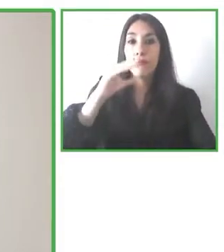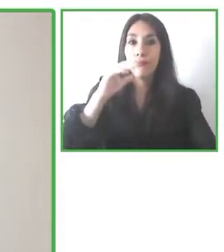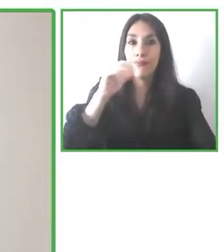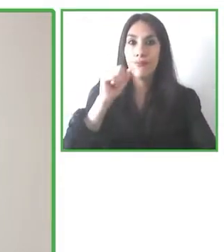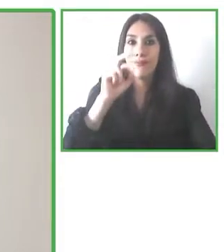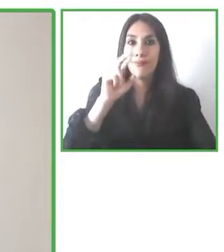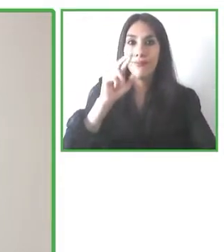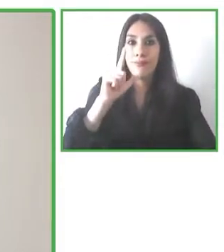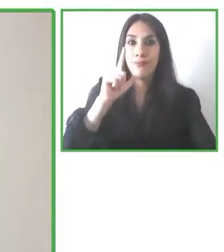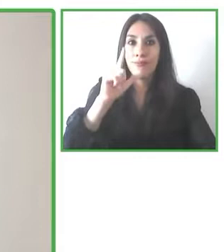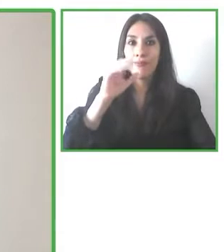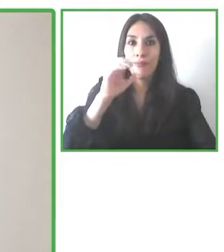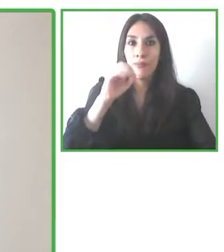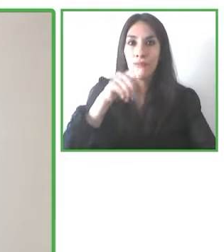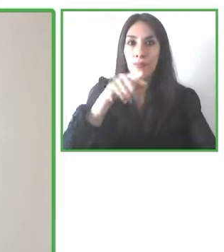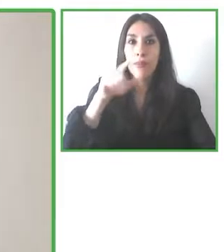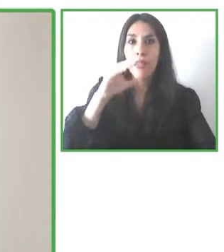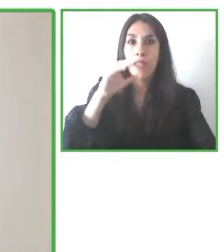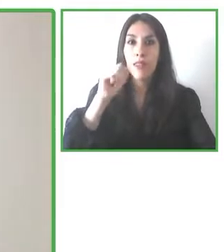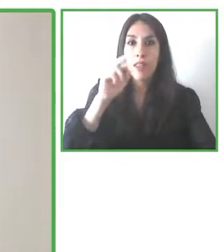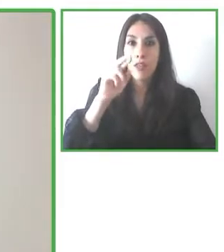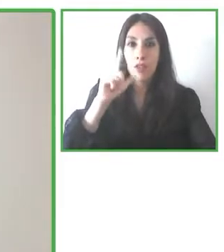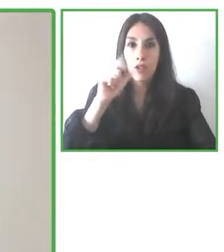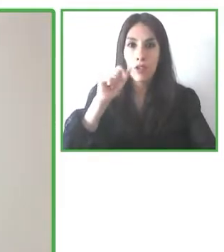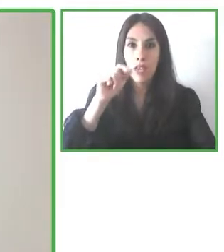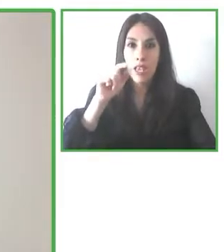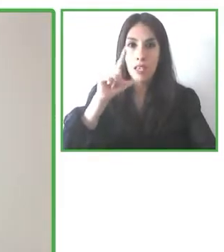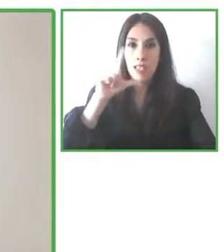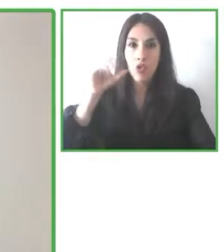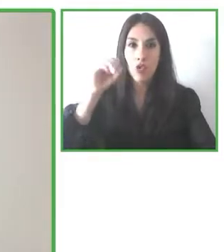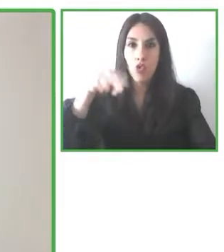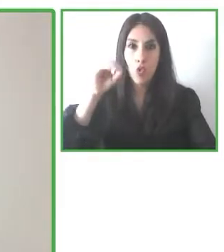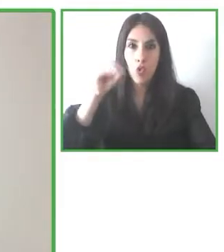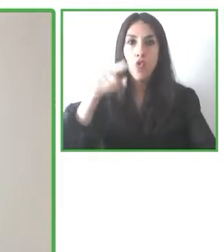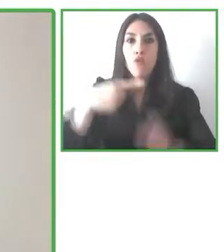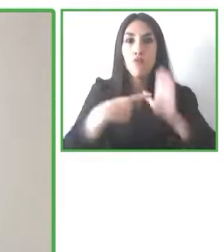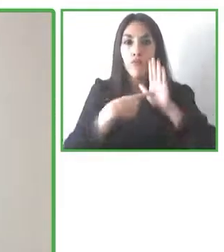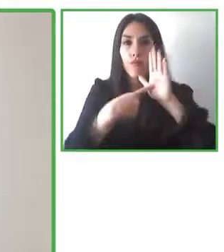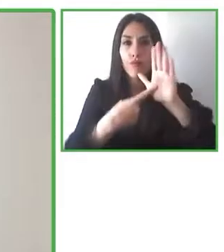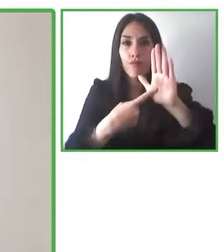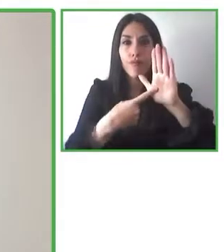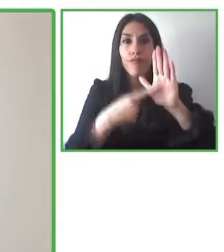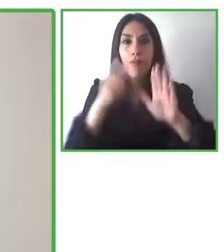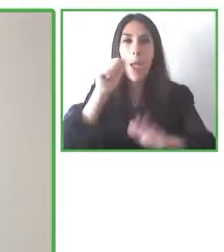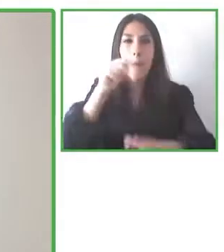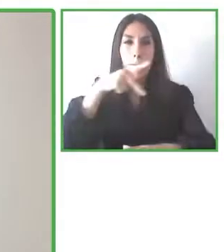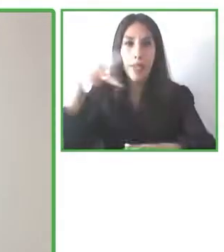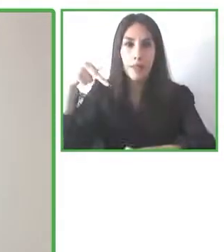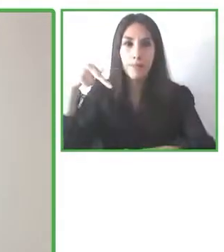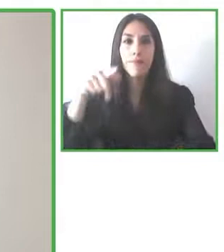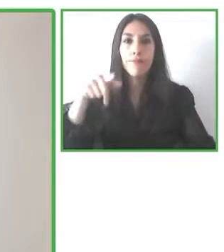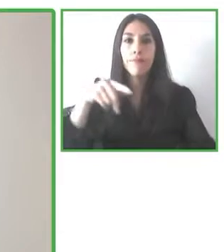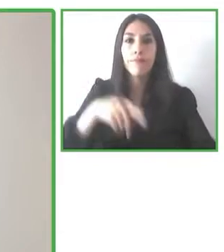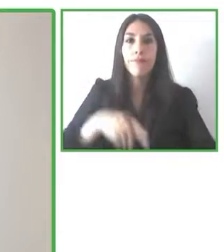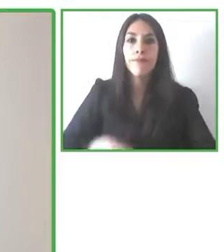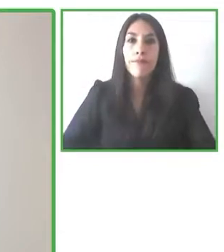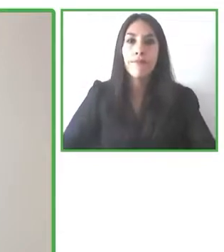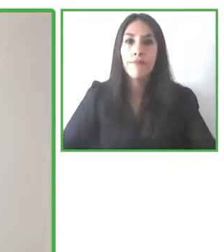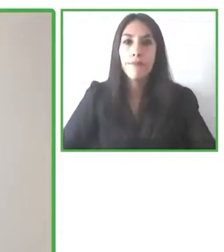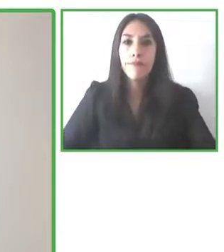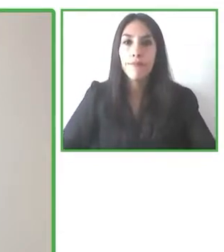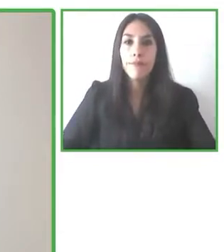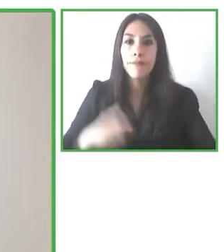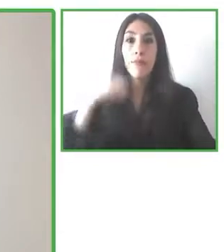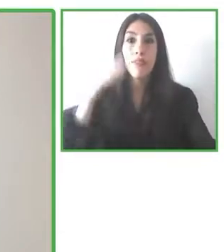Castellano nos va a presentar su aplicación Park for This, que realmente, como he dicho, resuelve problemas